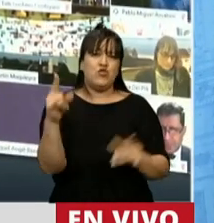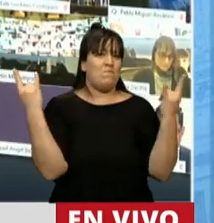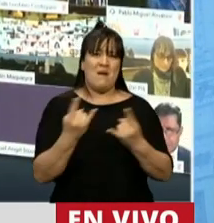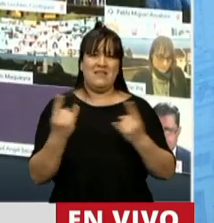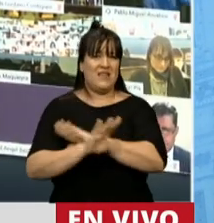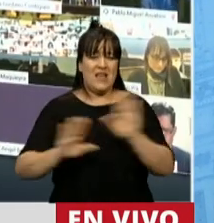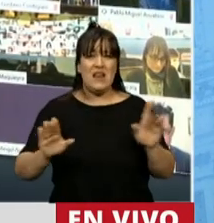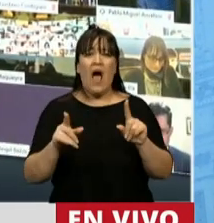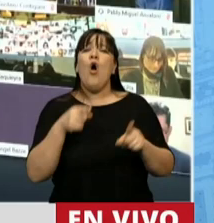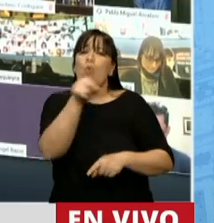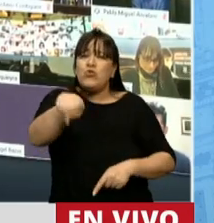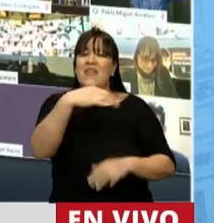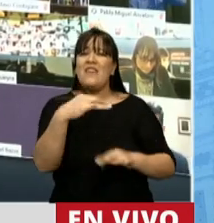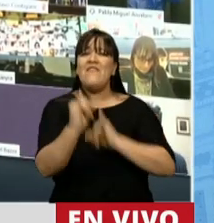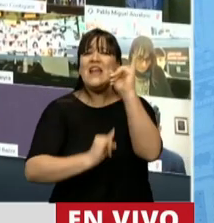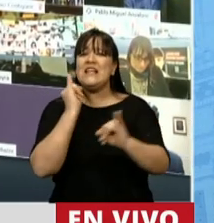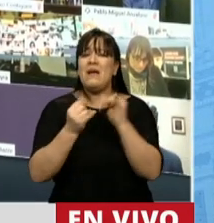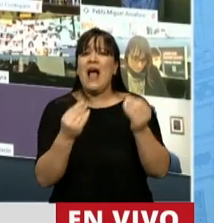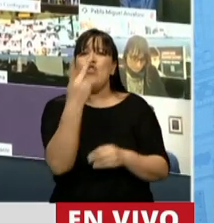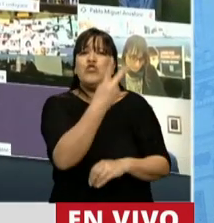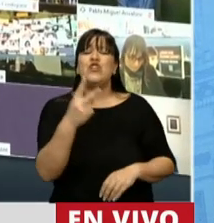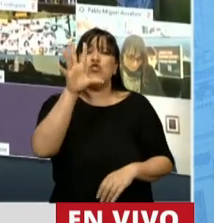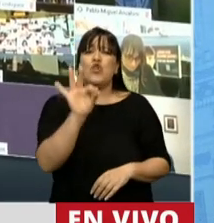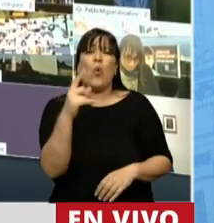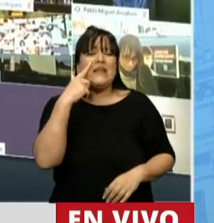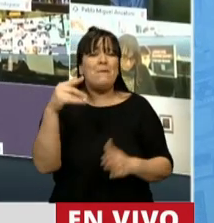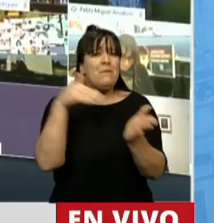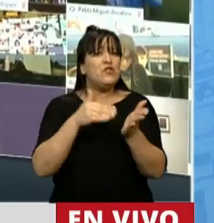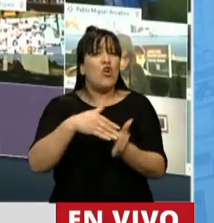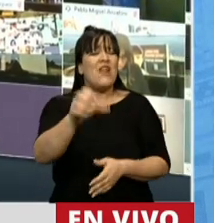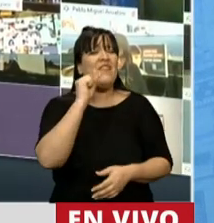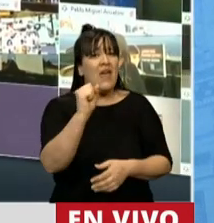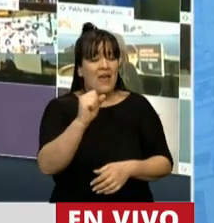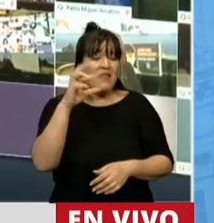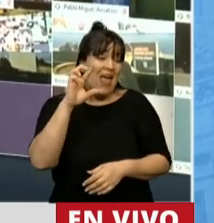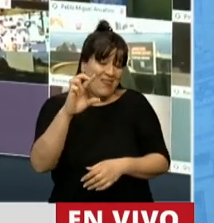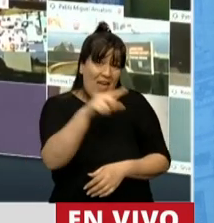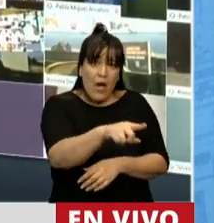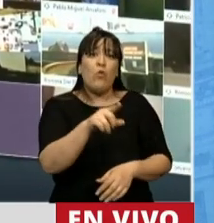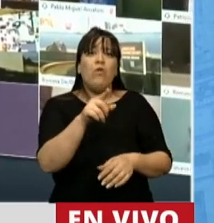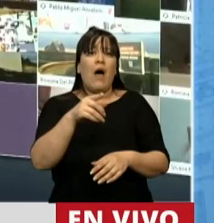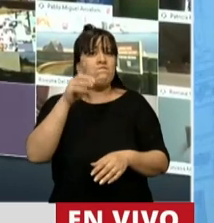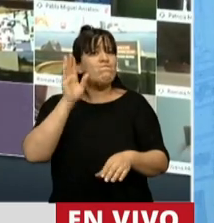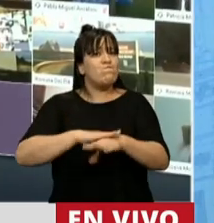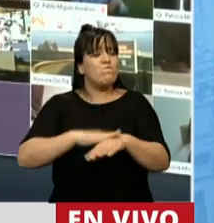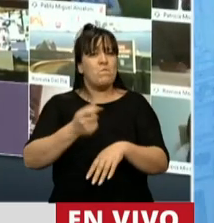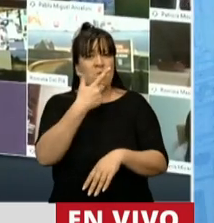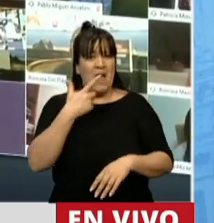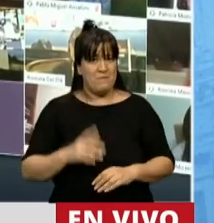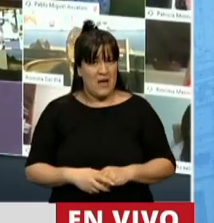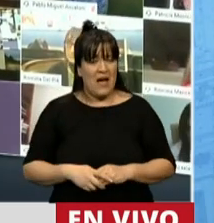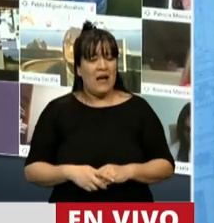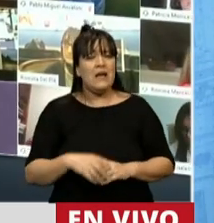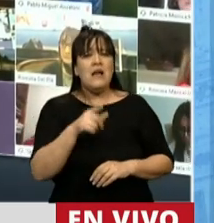Más bien expliquen los 250 mil millones de deuda que heredó Macri. Les doy una ayudita, por si no tienen